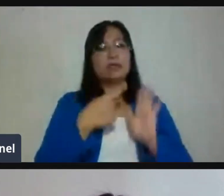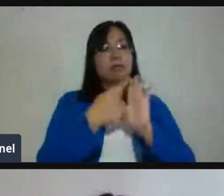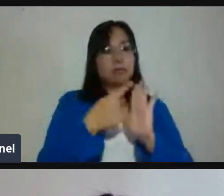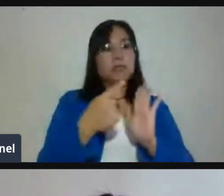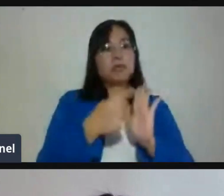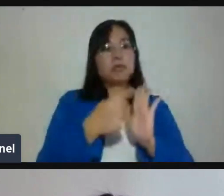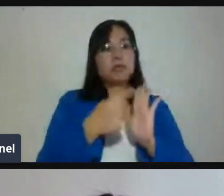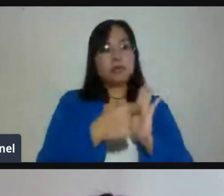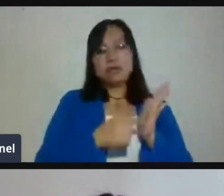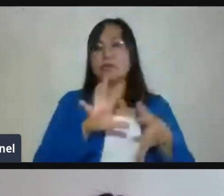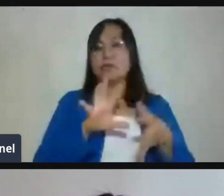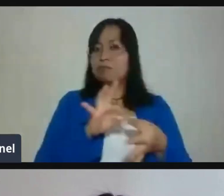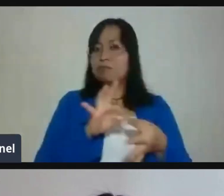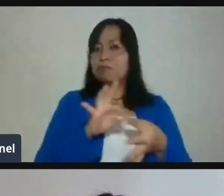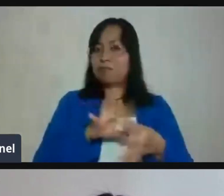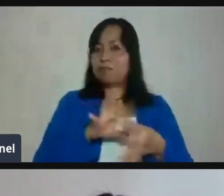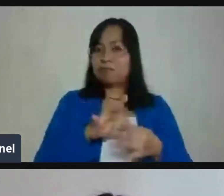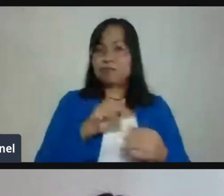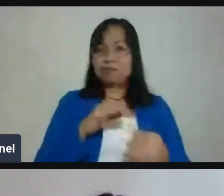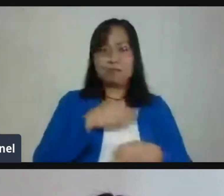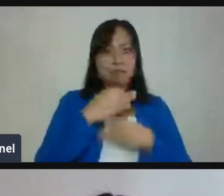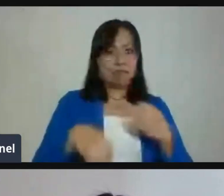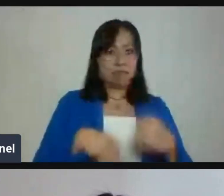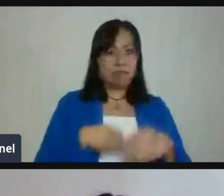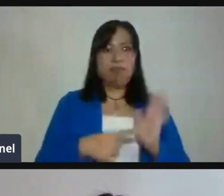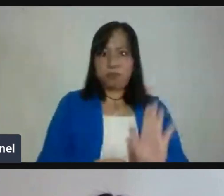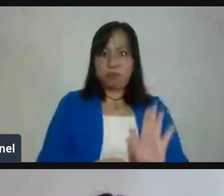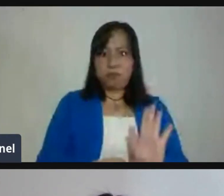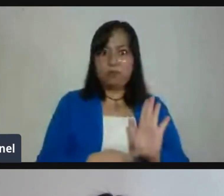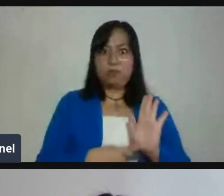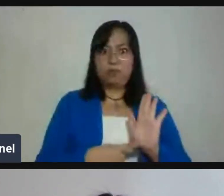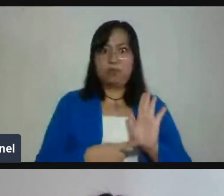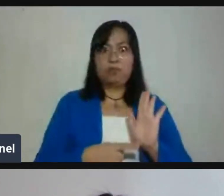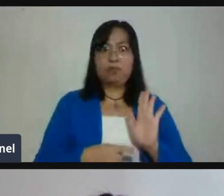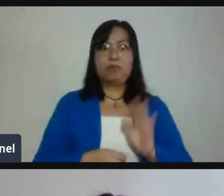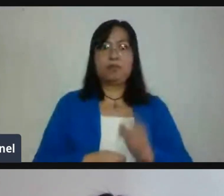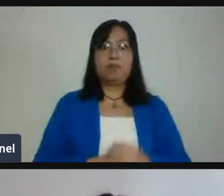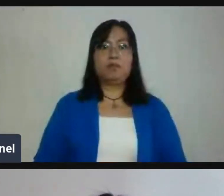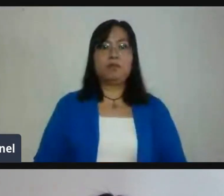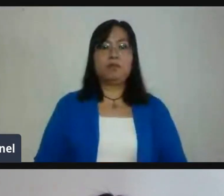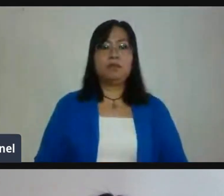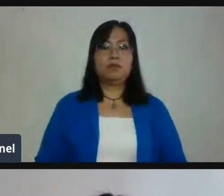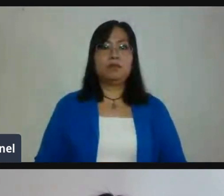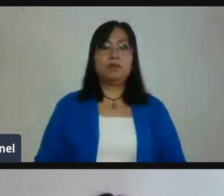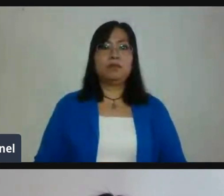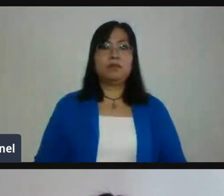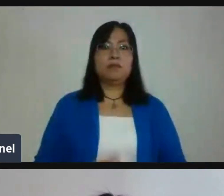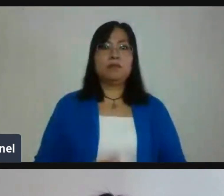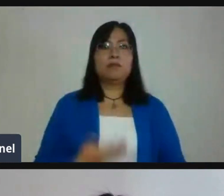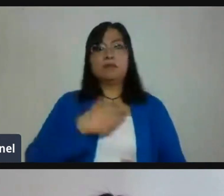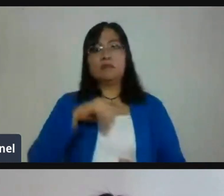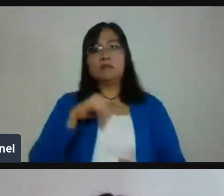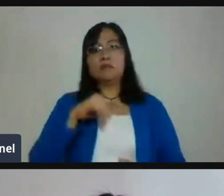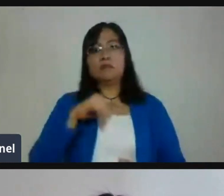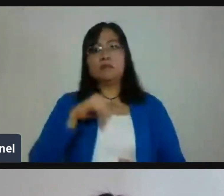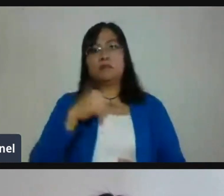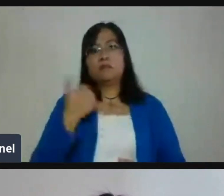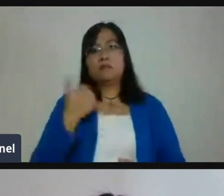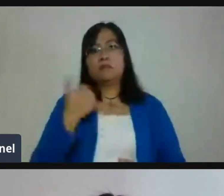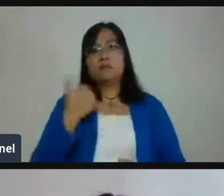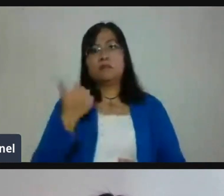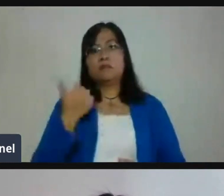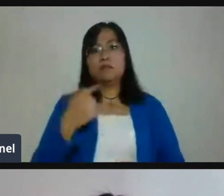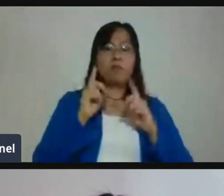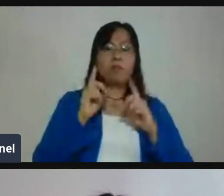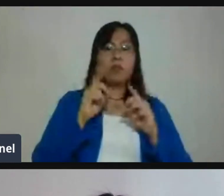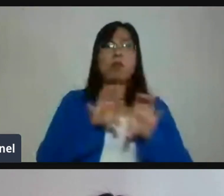Perfecto. Y otra de las dudas que tienen es cómo orientar a aquellos padres que manifiestan que no pueden ayudar a sus hijos a